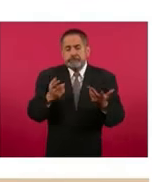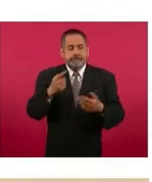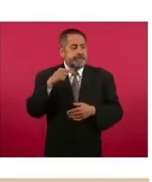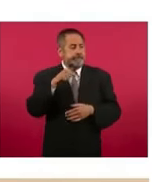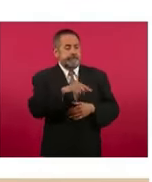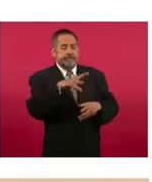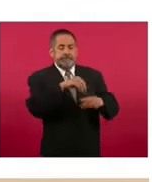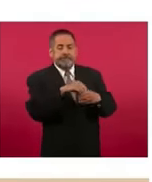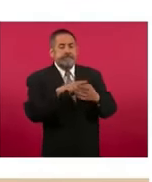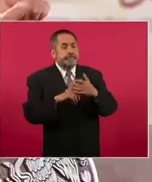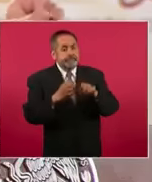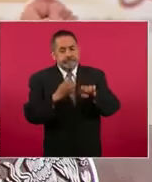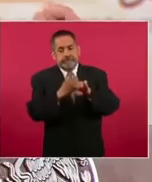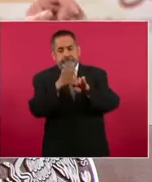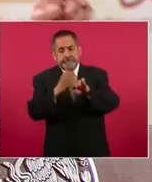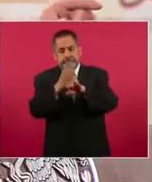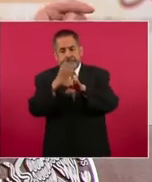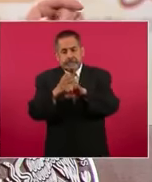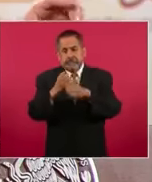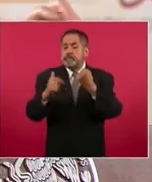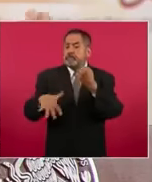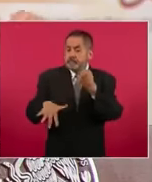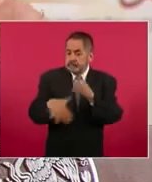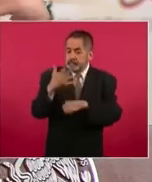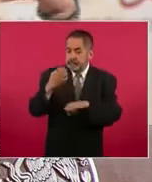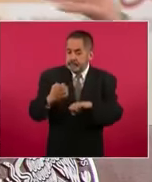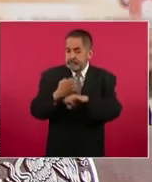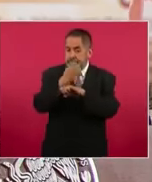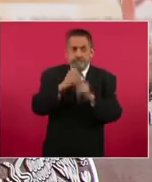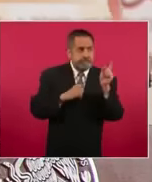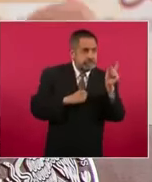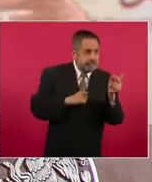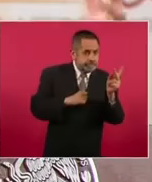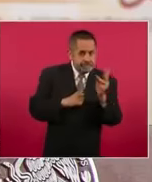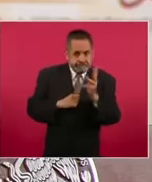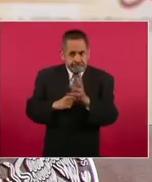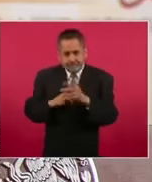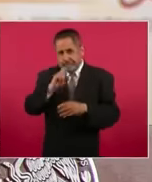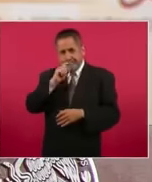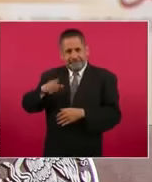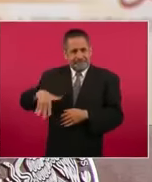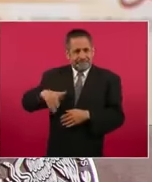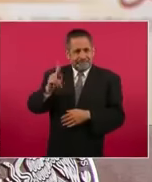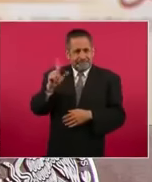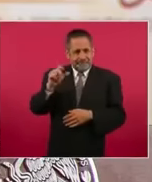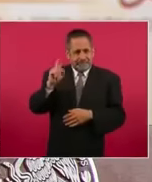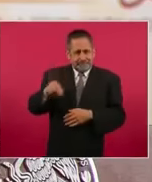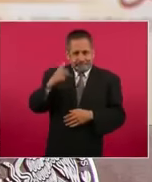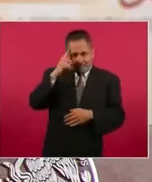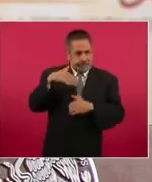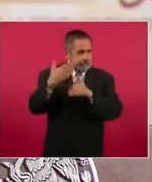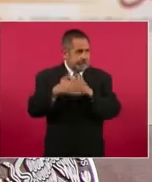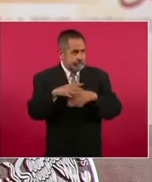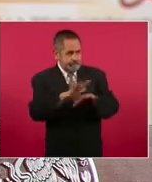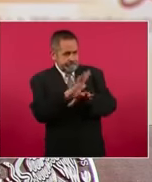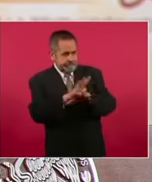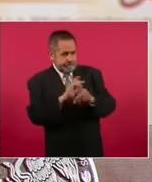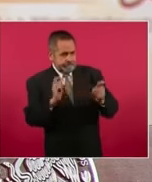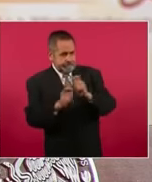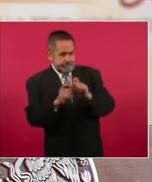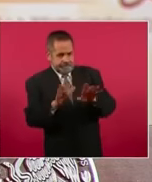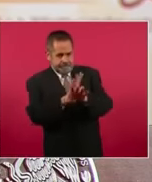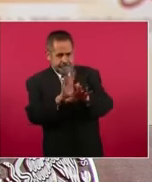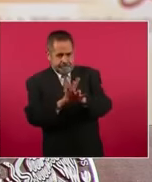de salud estatales de los 15 estados justamente en donde el plan de transformación, el plan de salud